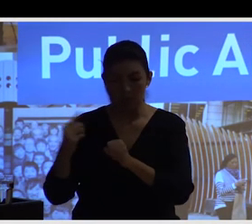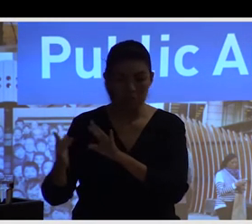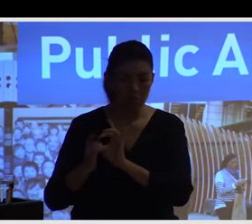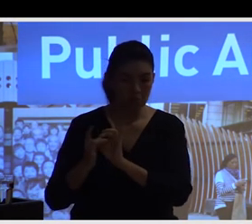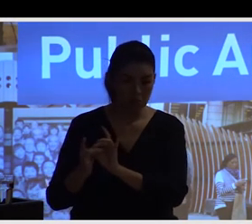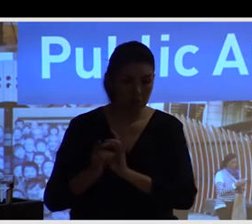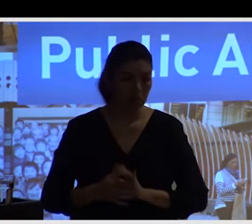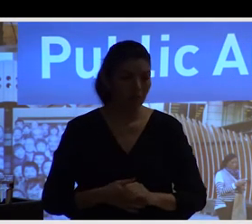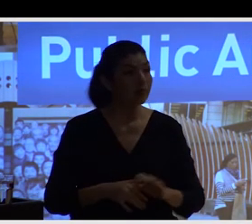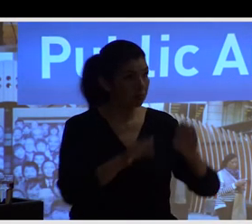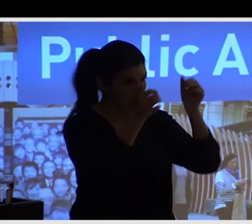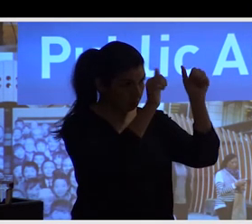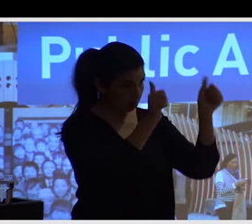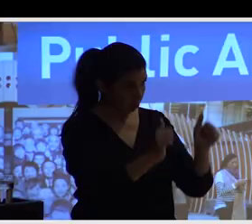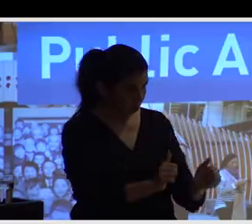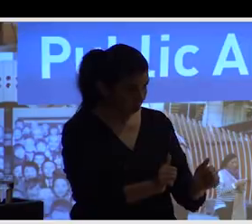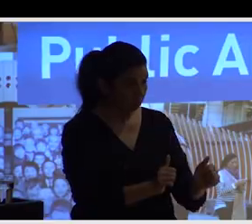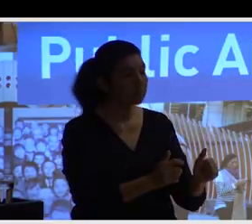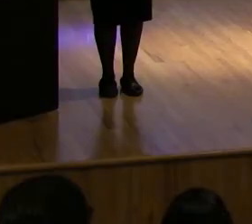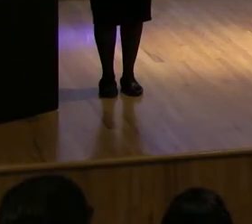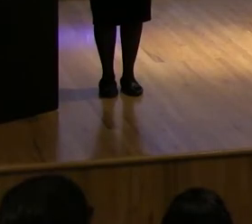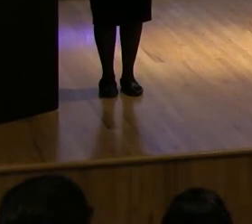instalaciones instalaciones artes duras y puras